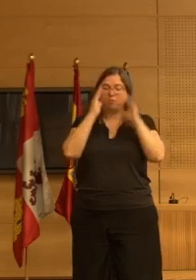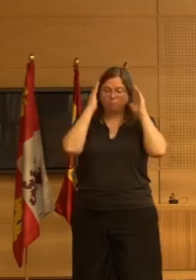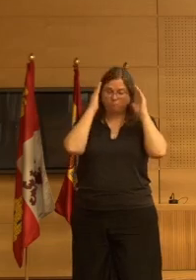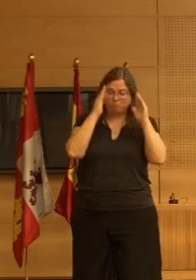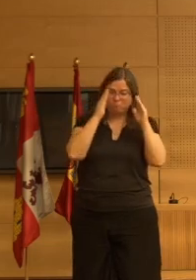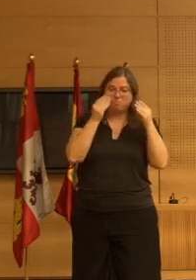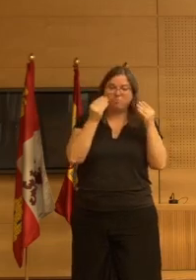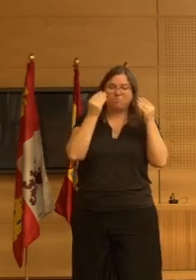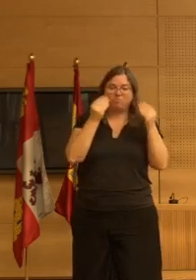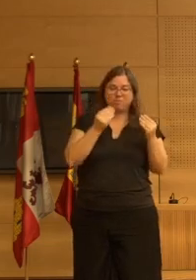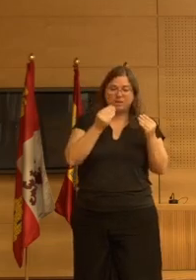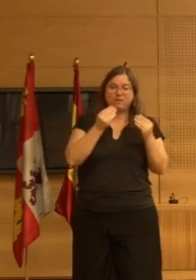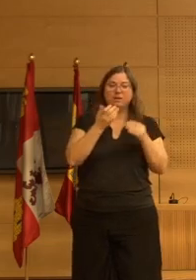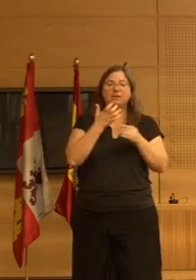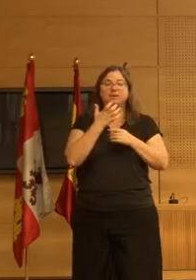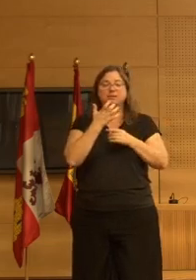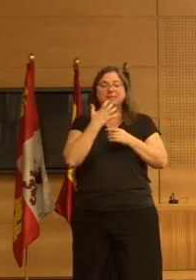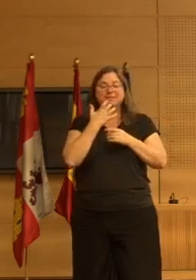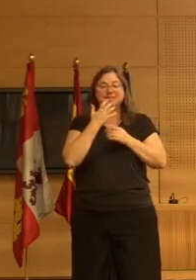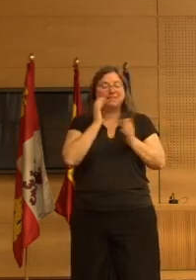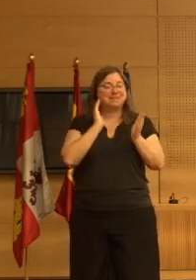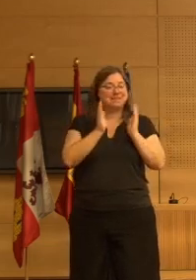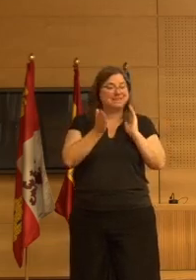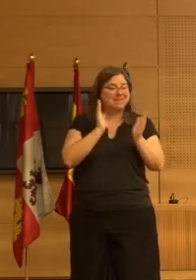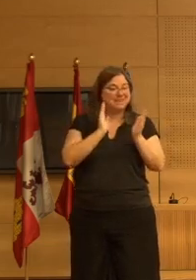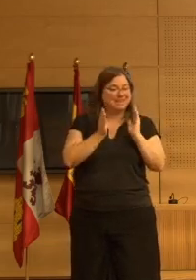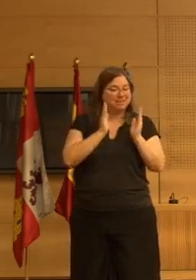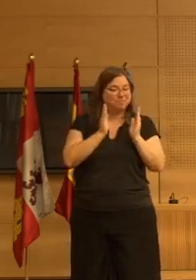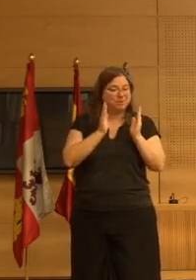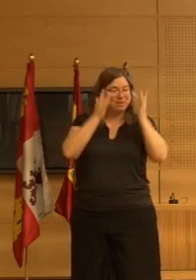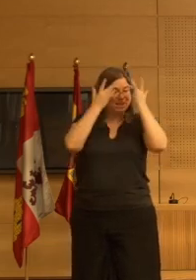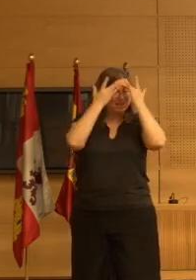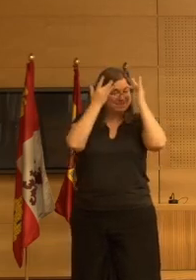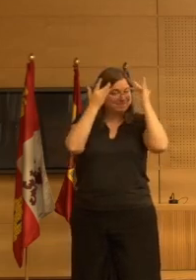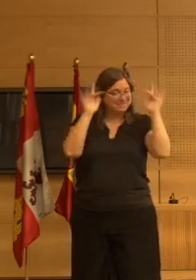si la fisioterapeuta es sensible